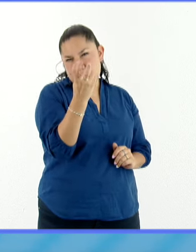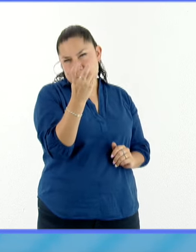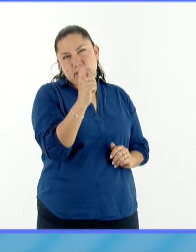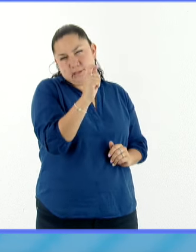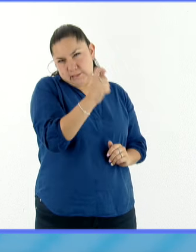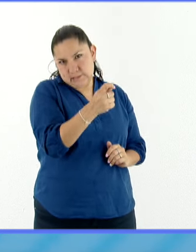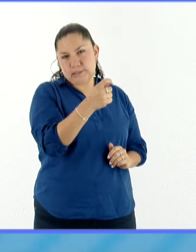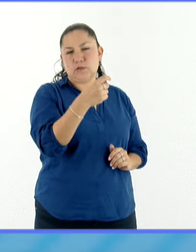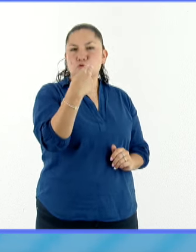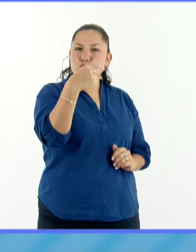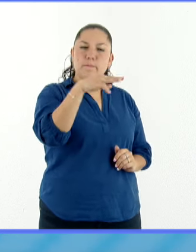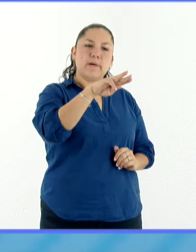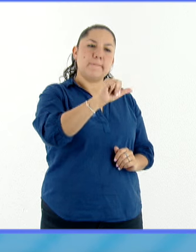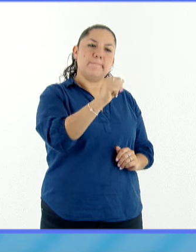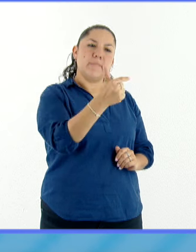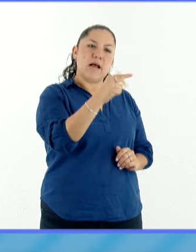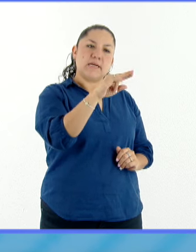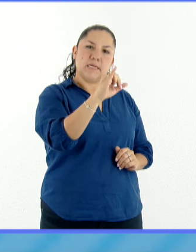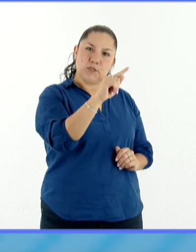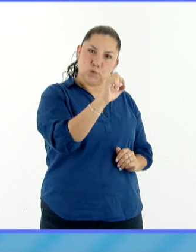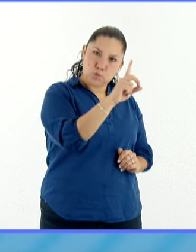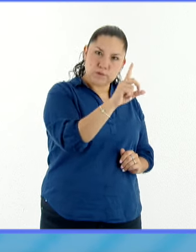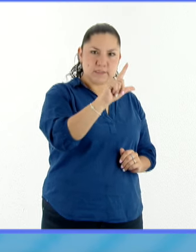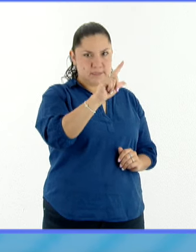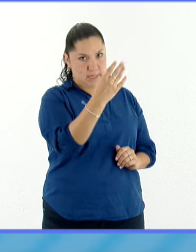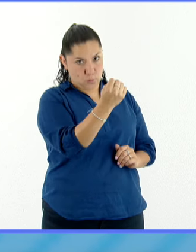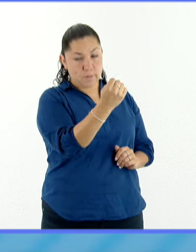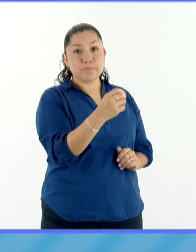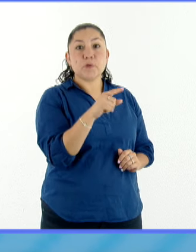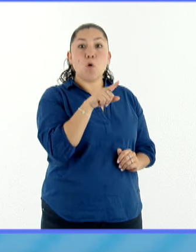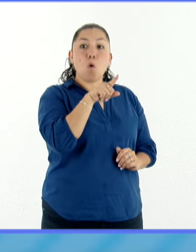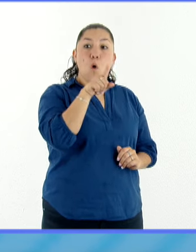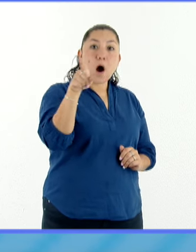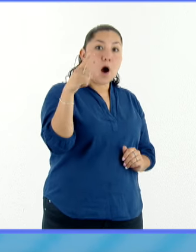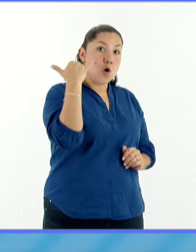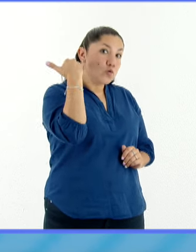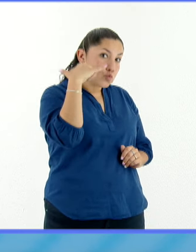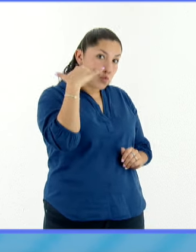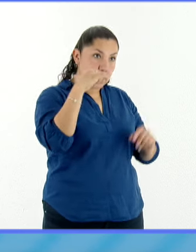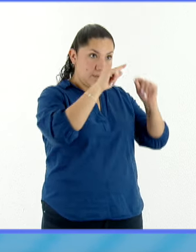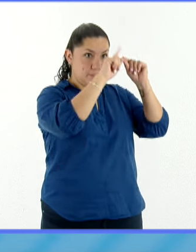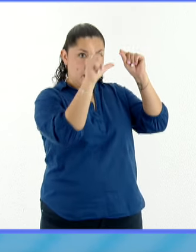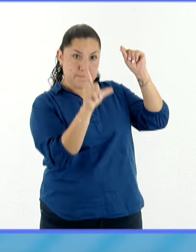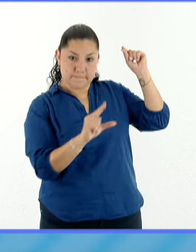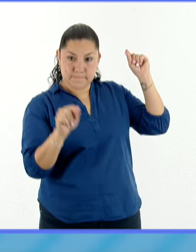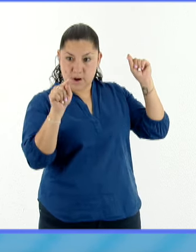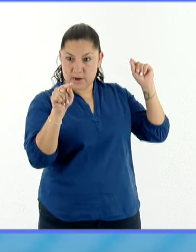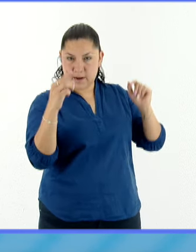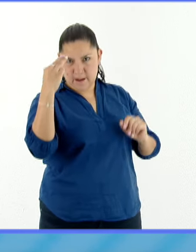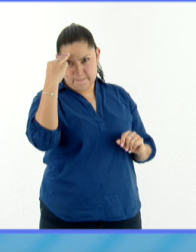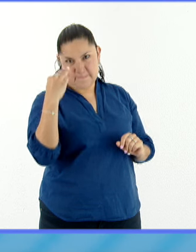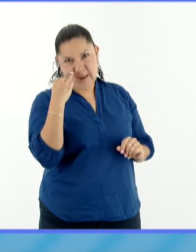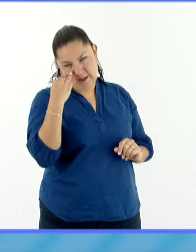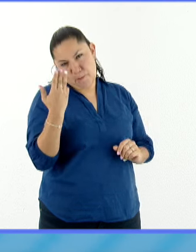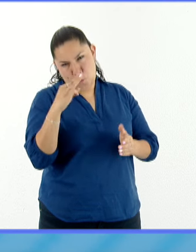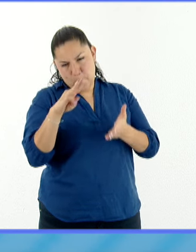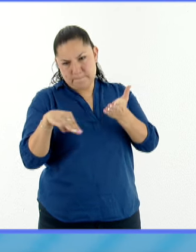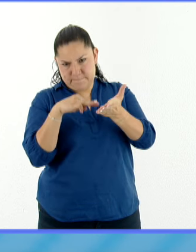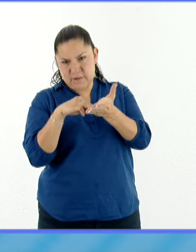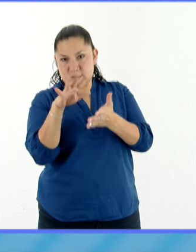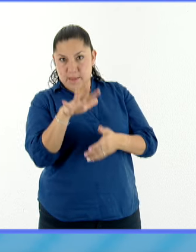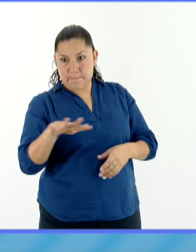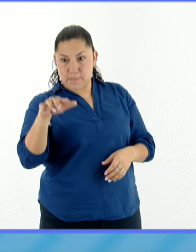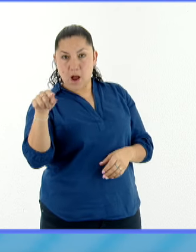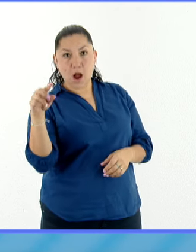magnitud 79, pero si nos vamos a la península de Yucatán, por ejemplo, en Mérida, van a observar un eclipse con